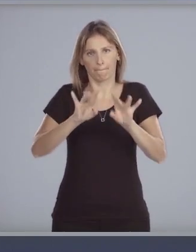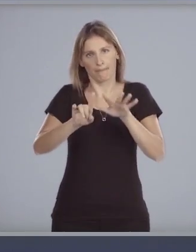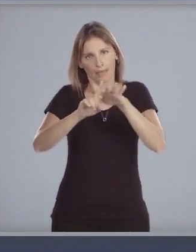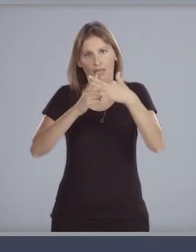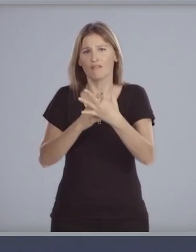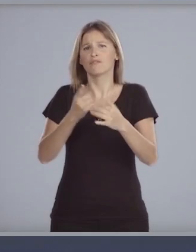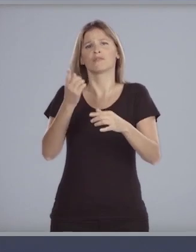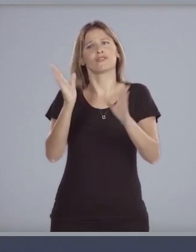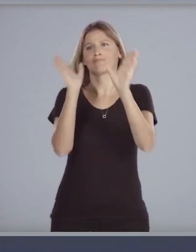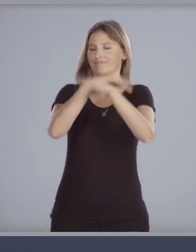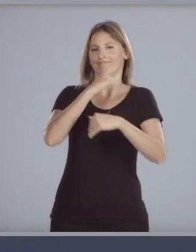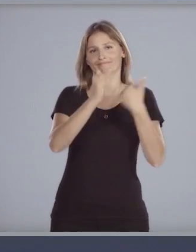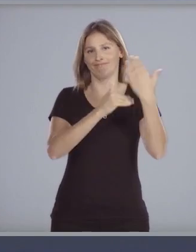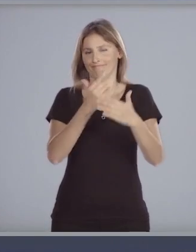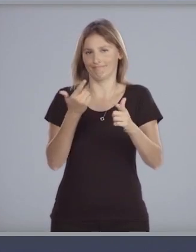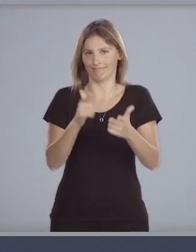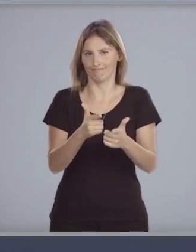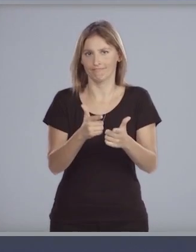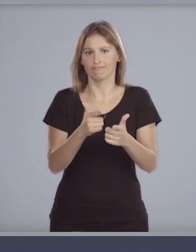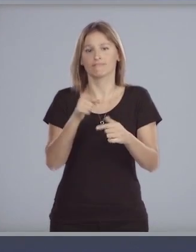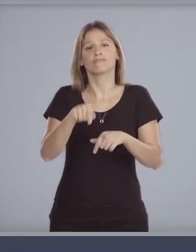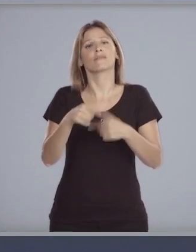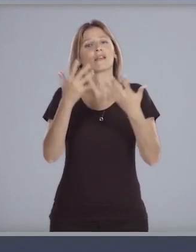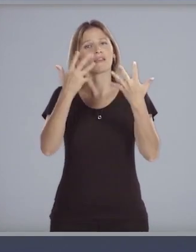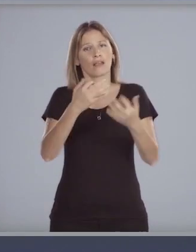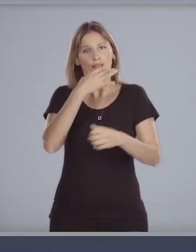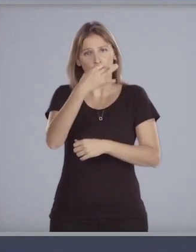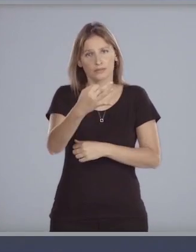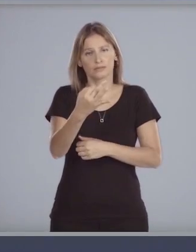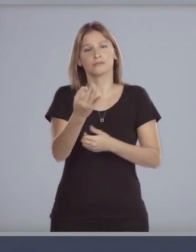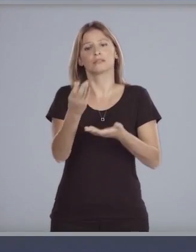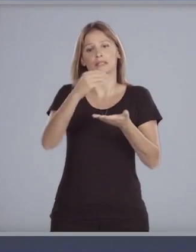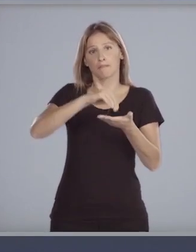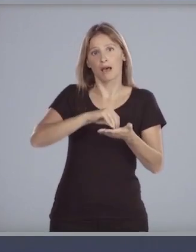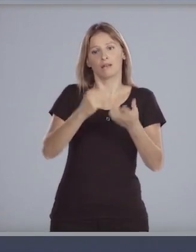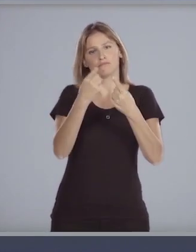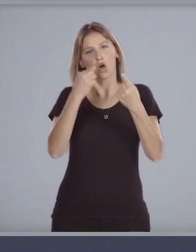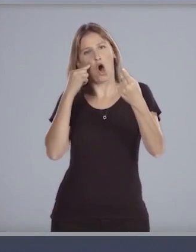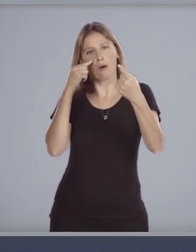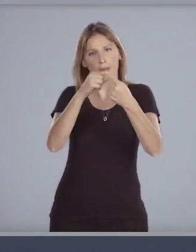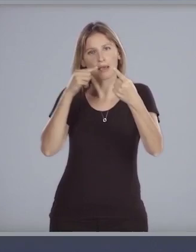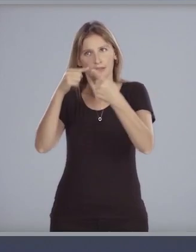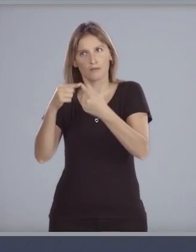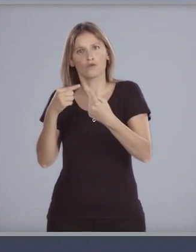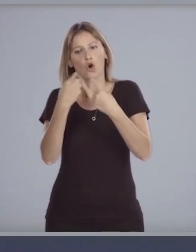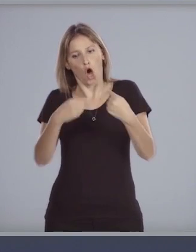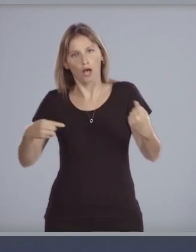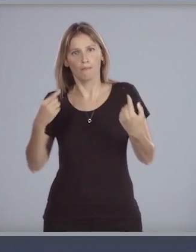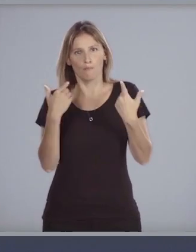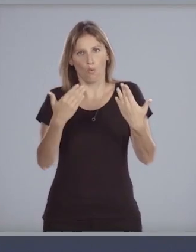simplemente no será desarrollo en tal sentido y ante los desafíos y